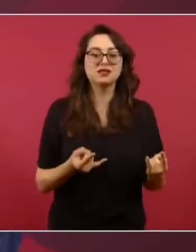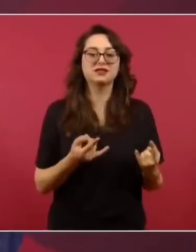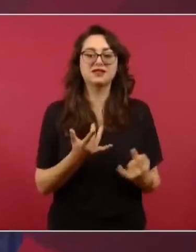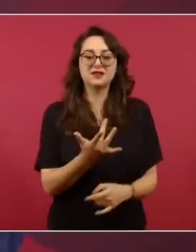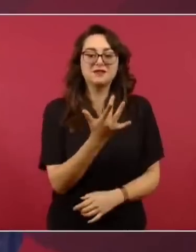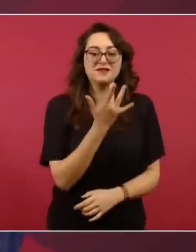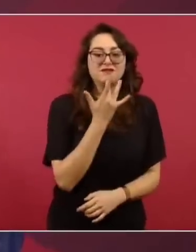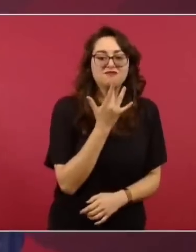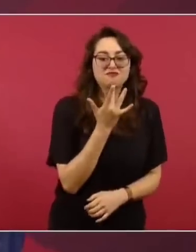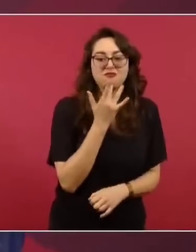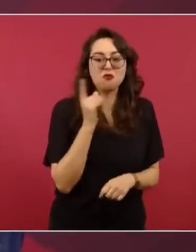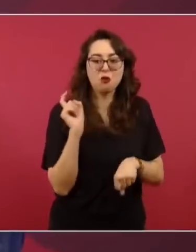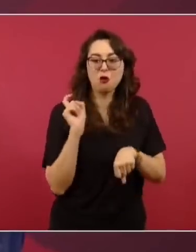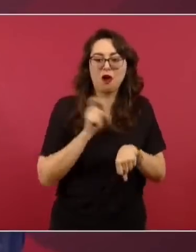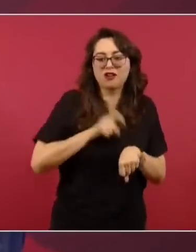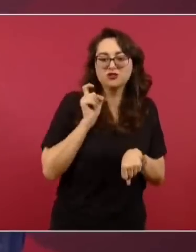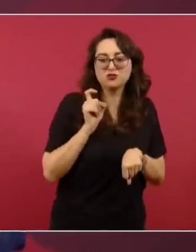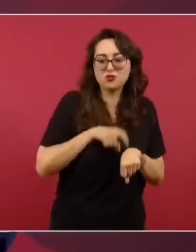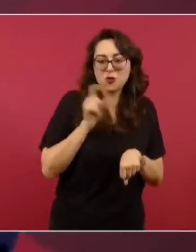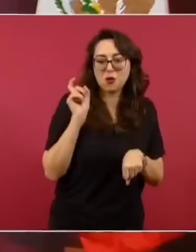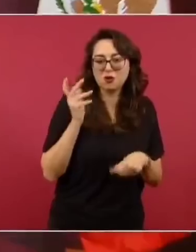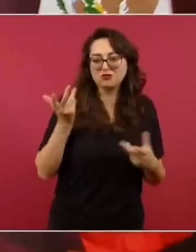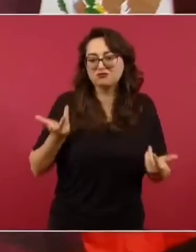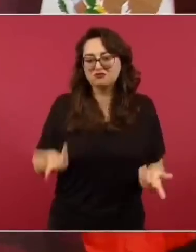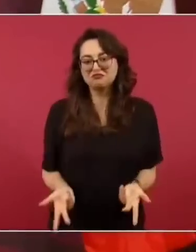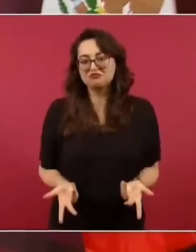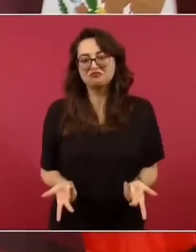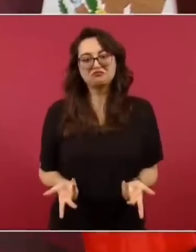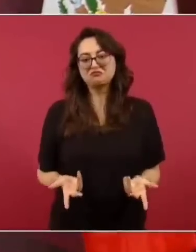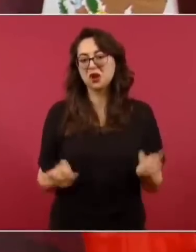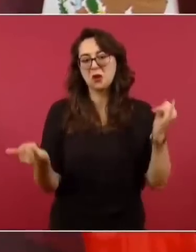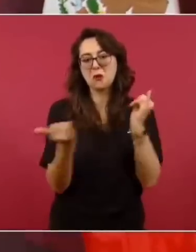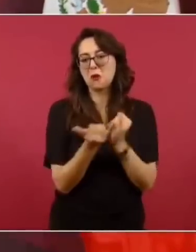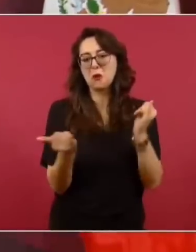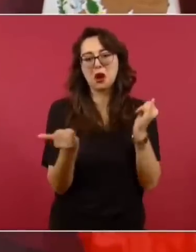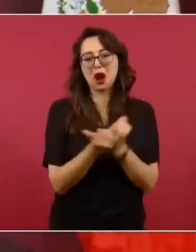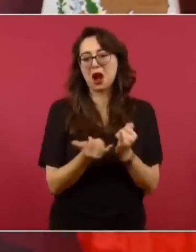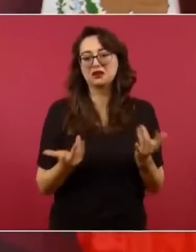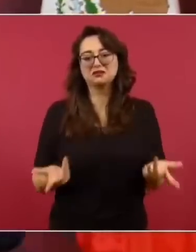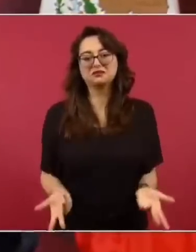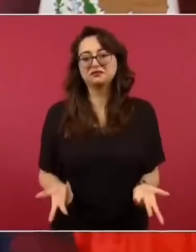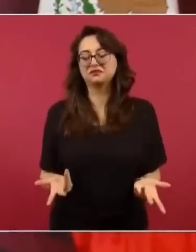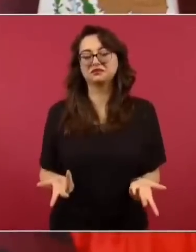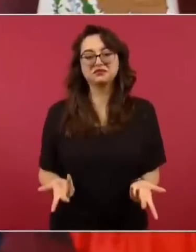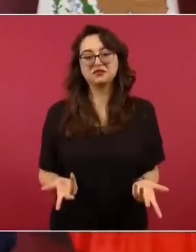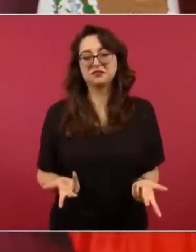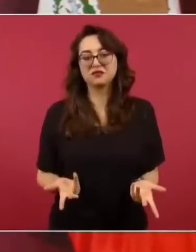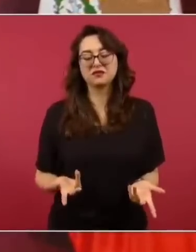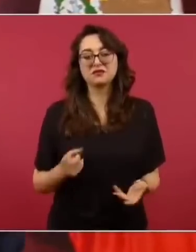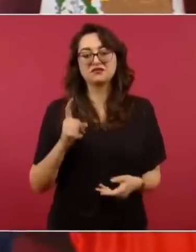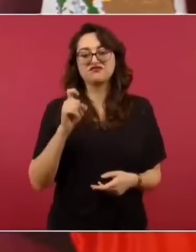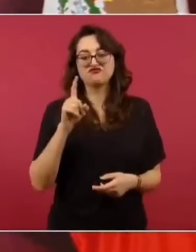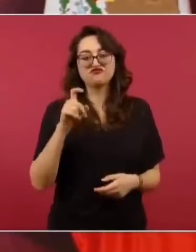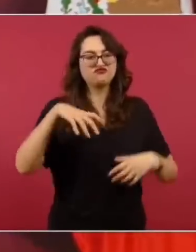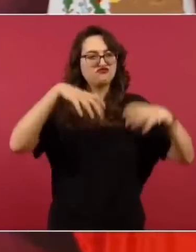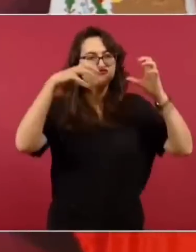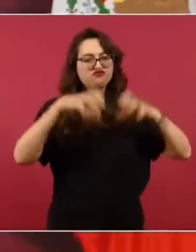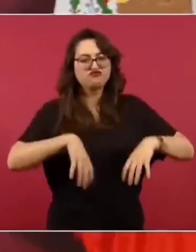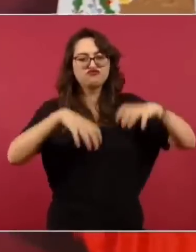y el escorpión, que es el sapo porque hay una inundación